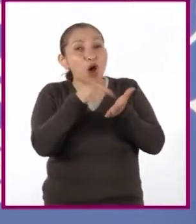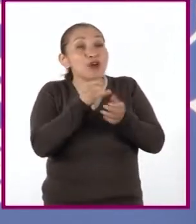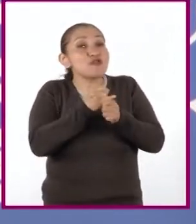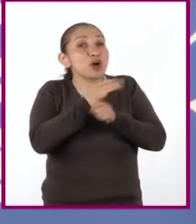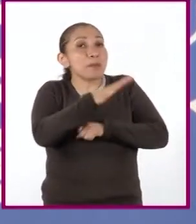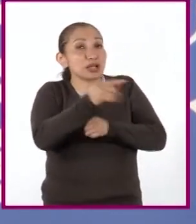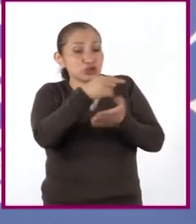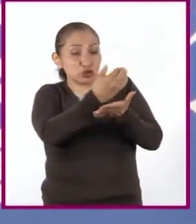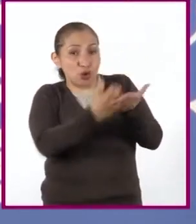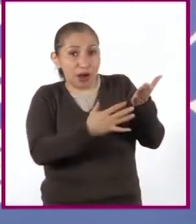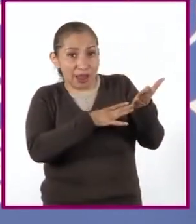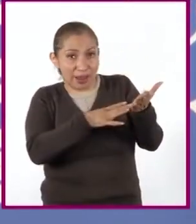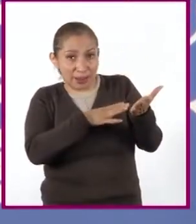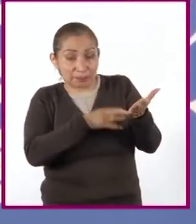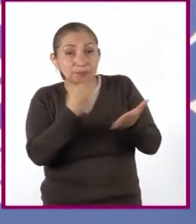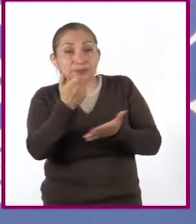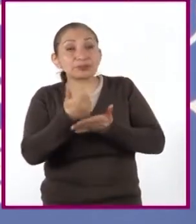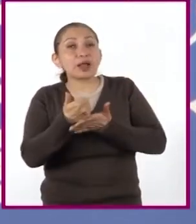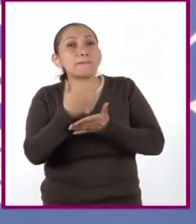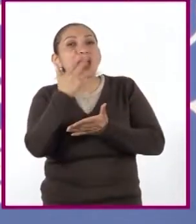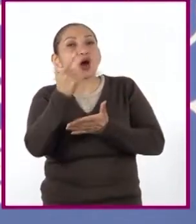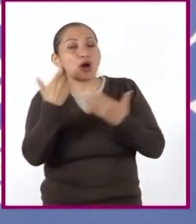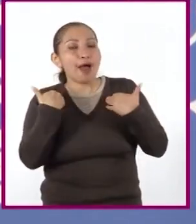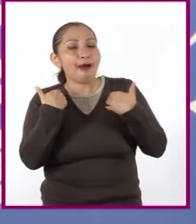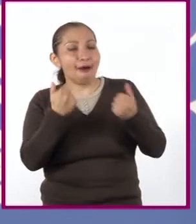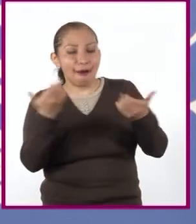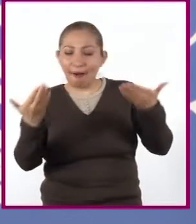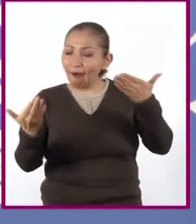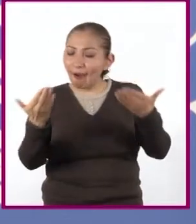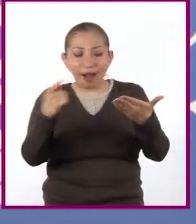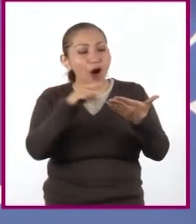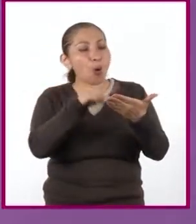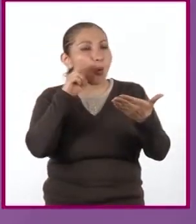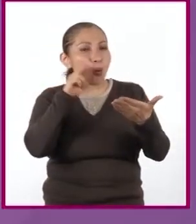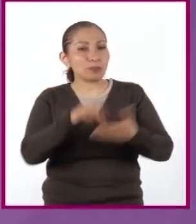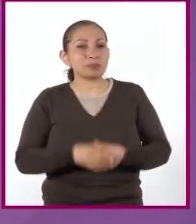presenta. Esto permite una mejor comprensión de un texto.